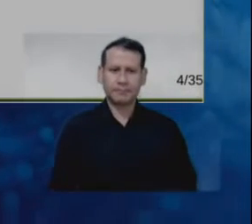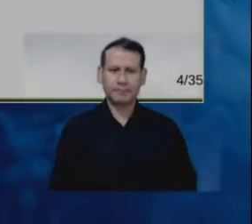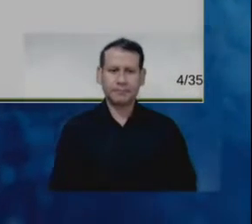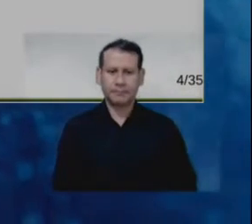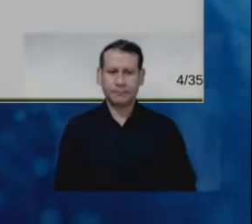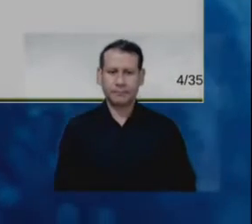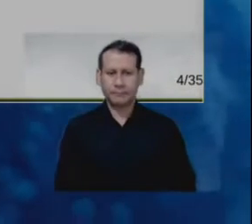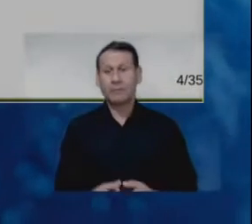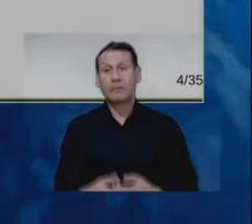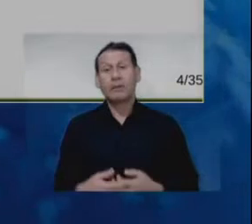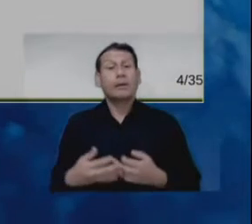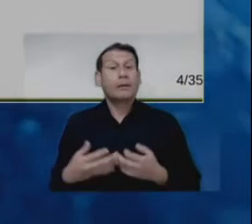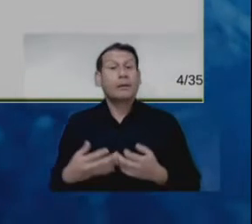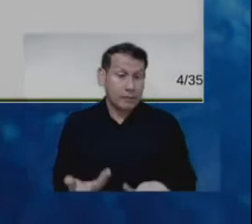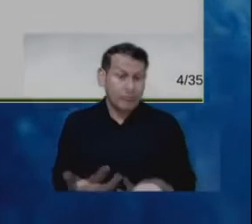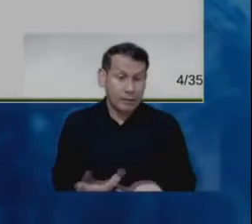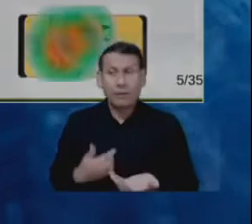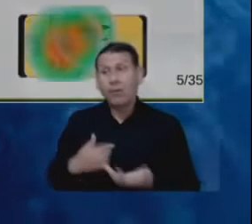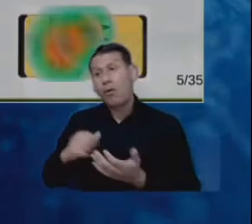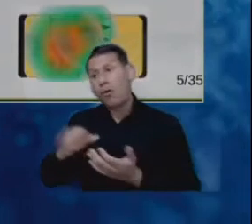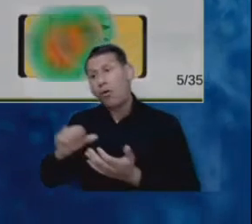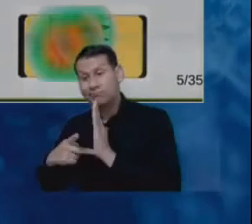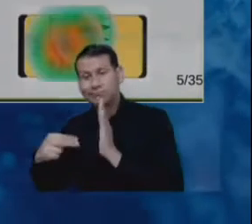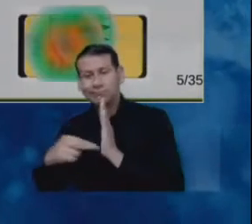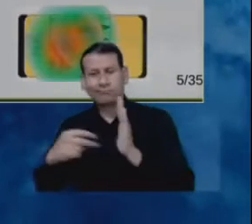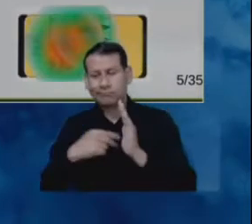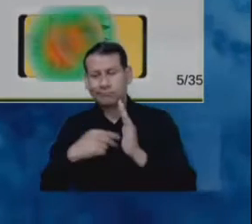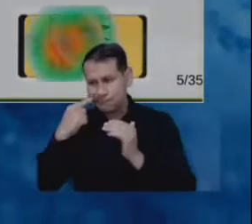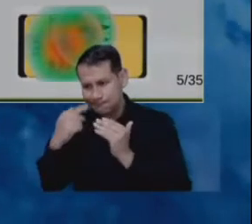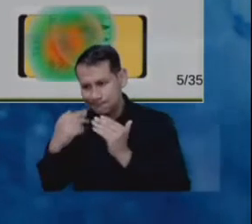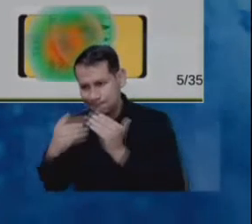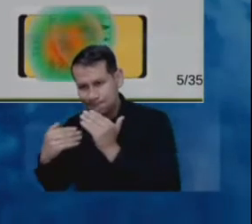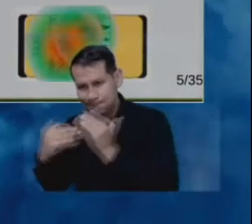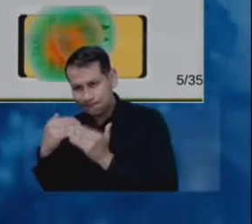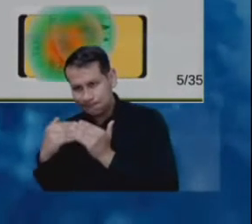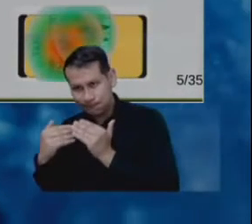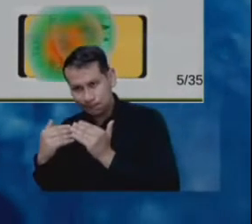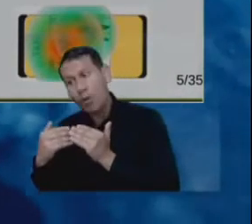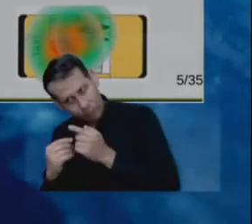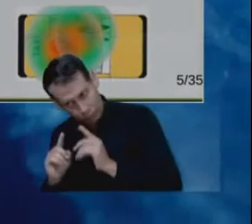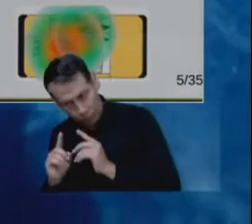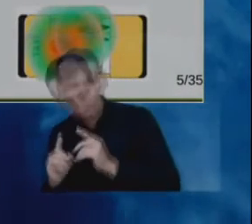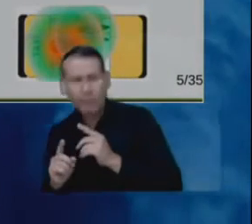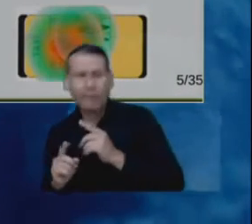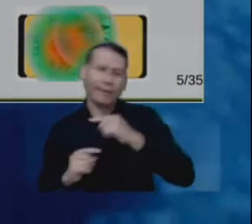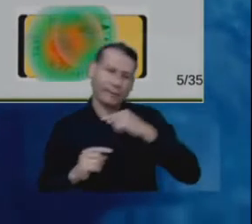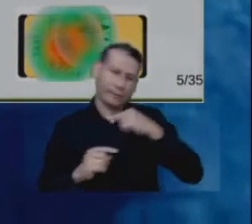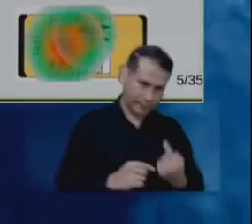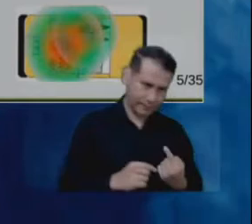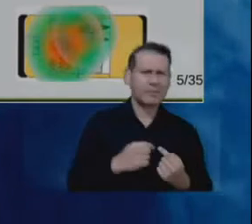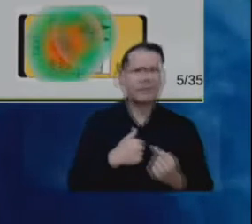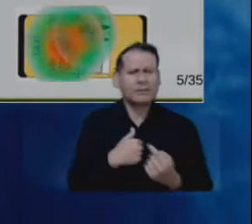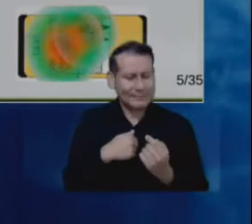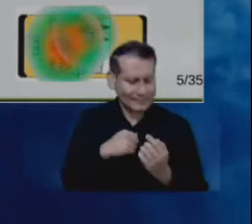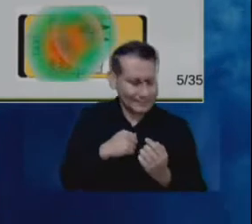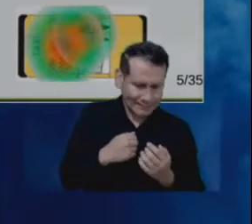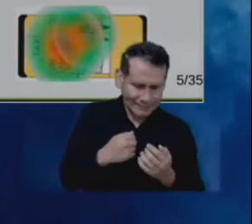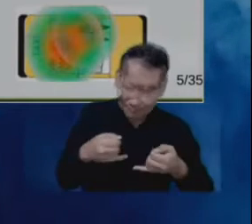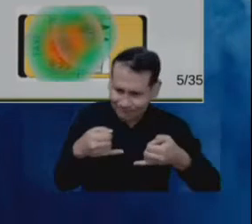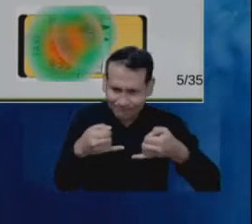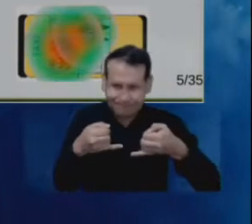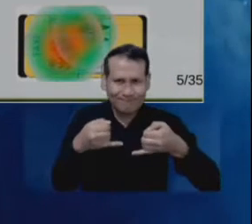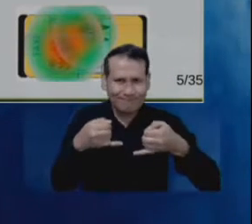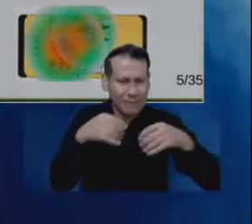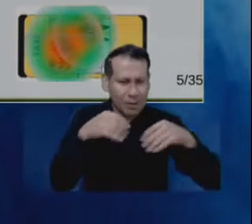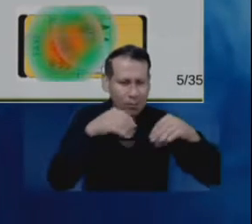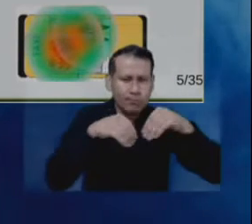experimentales debido a las limitaciones indecentes a estas. Entonces, se definió inicialmente un flujo de trabajo para la realización de simulaciones.